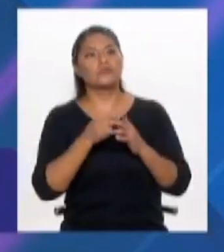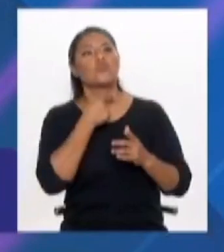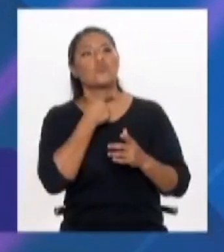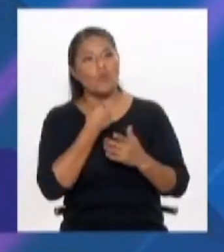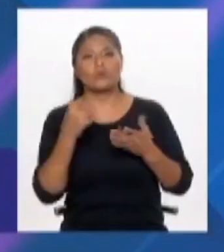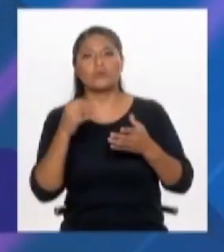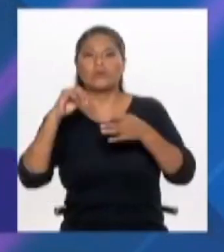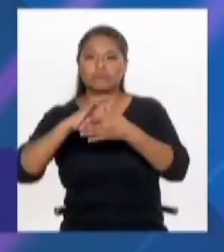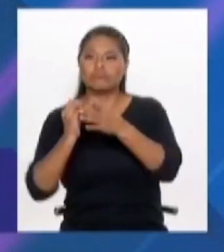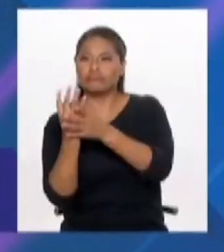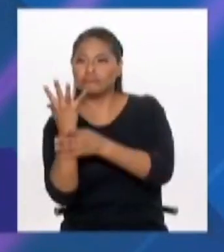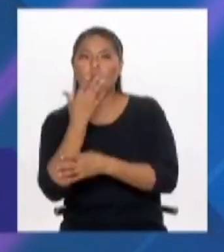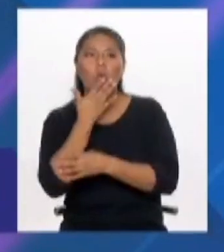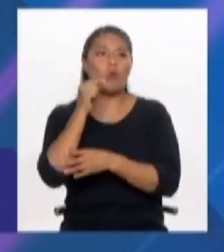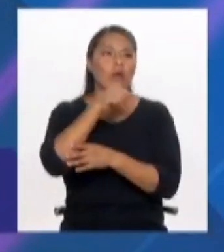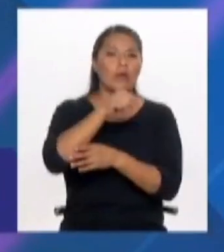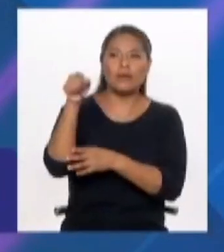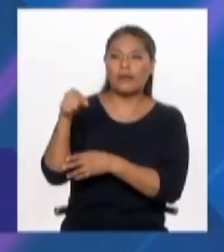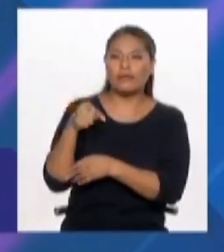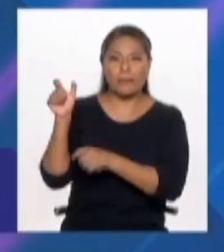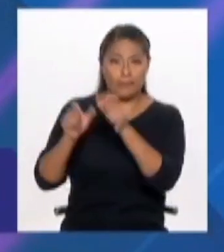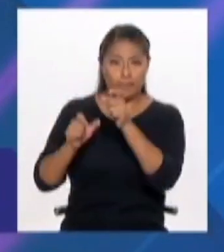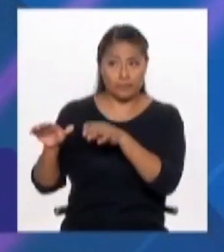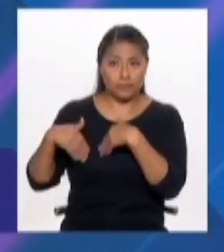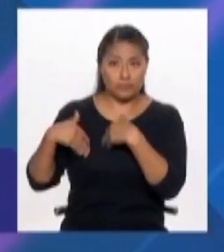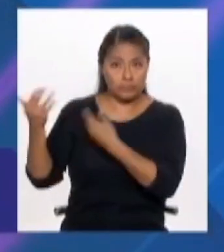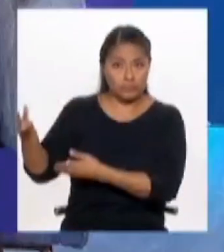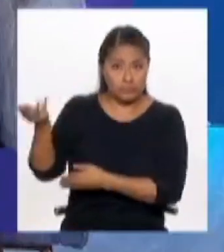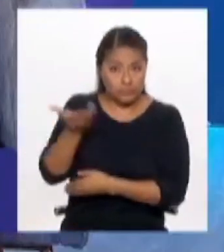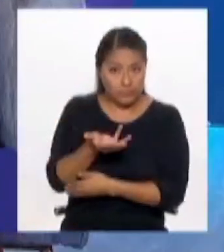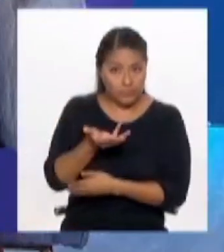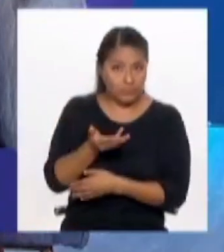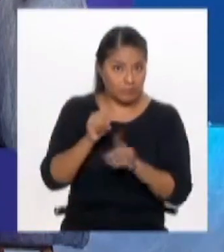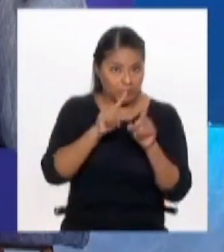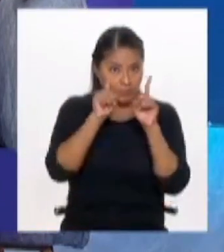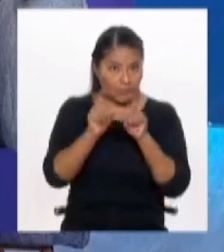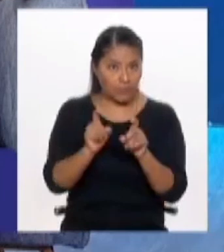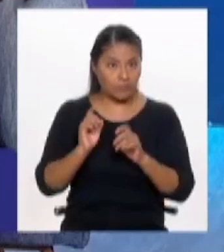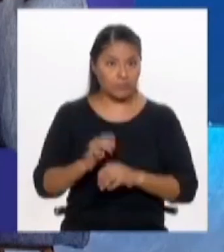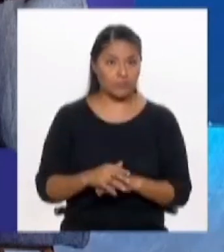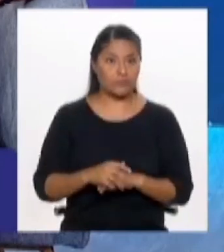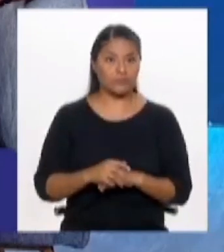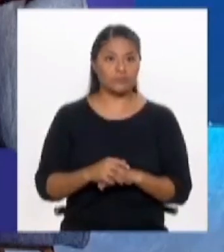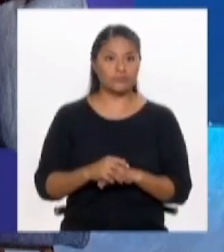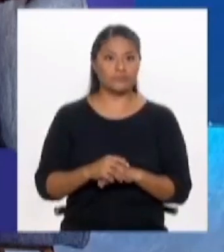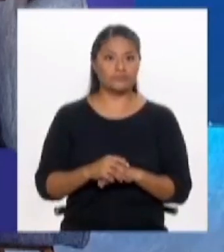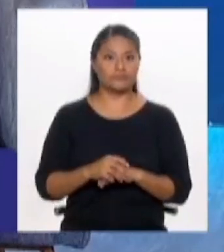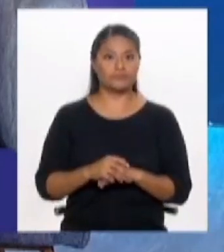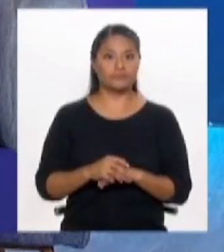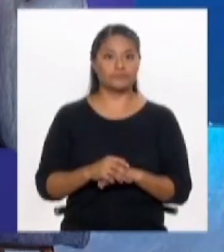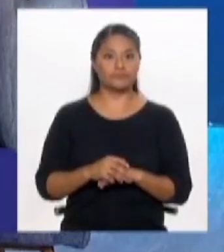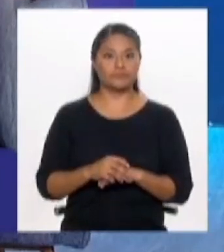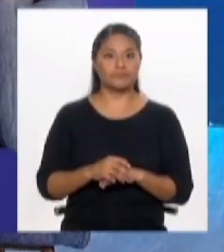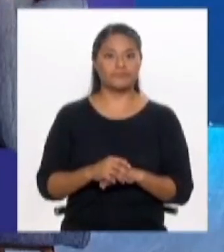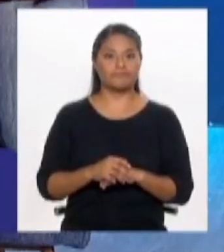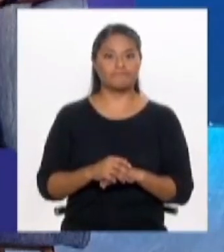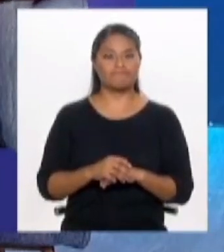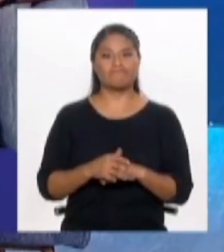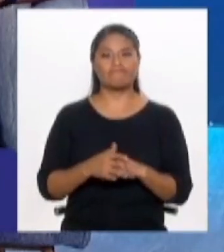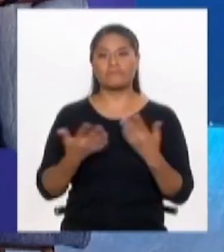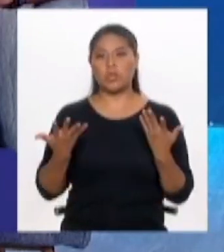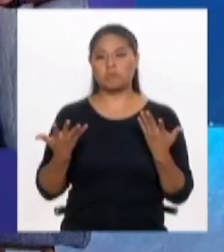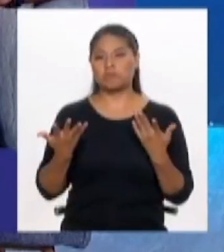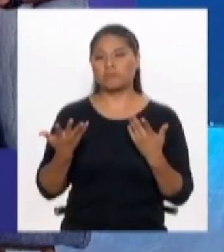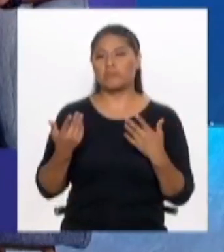esto o el otro? ¿O son algunos cuantos? No, desconozco, por eso pregunto. O sea, creo que es una necesidad. Lo que pasa es que hay un tema de